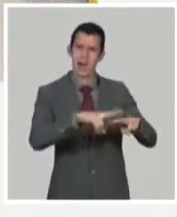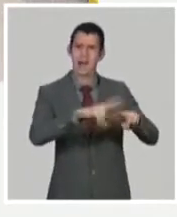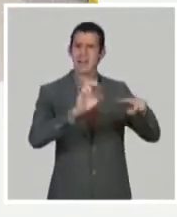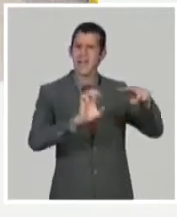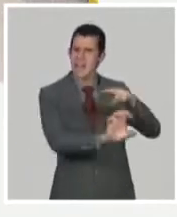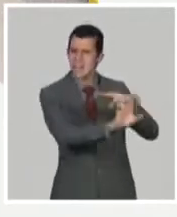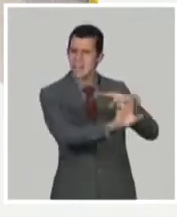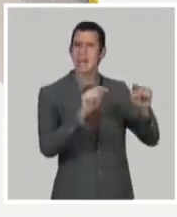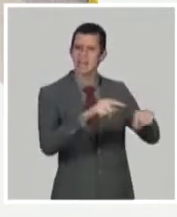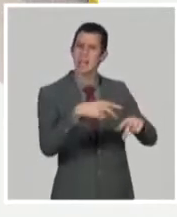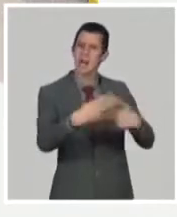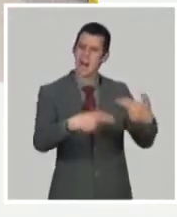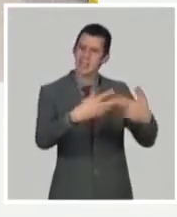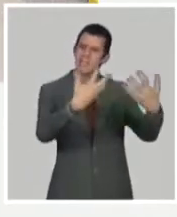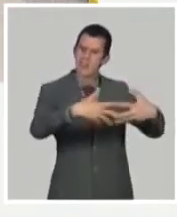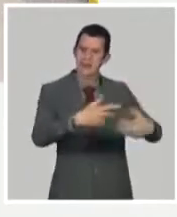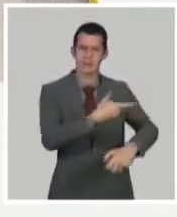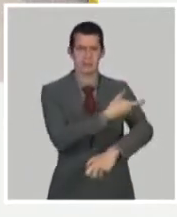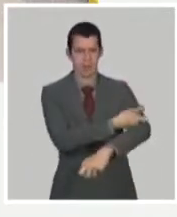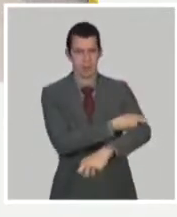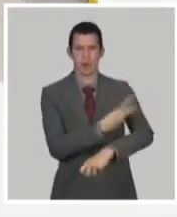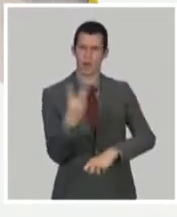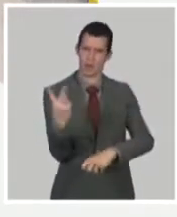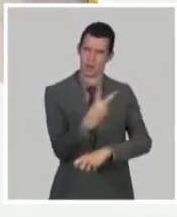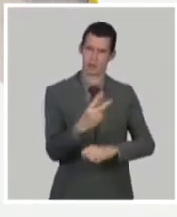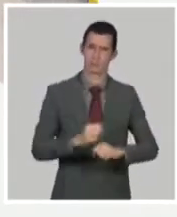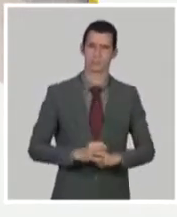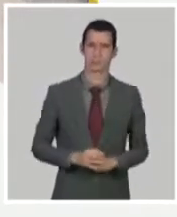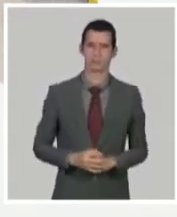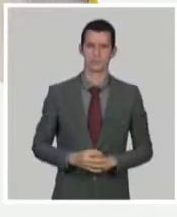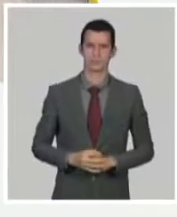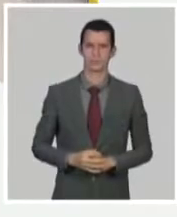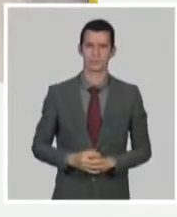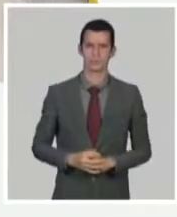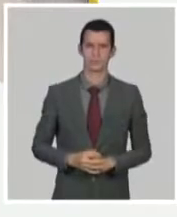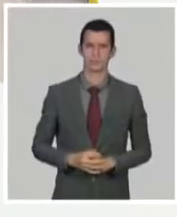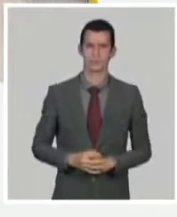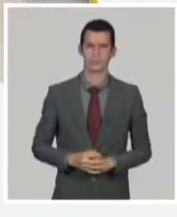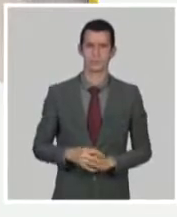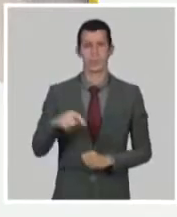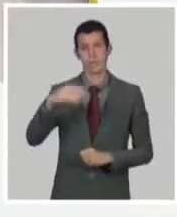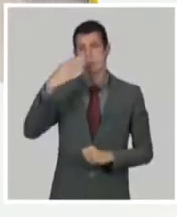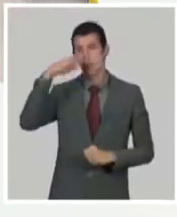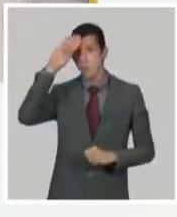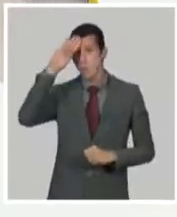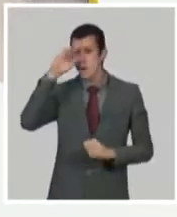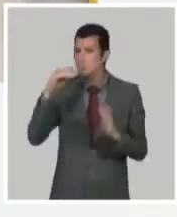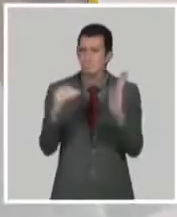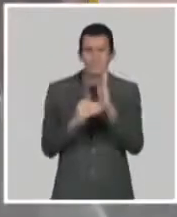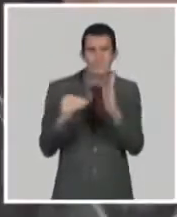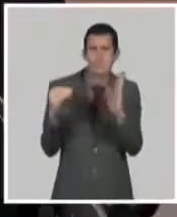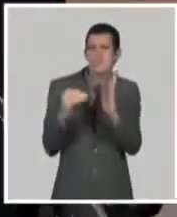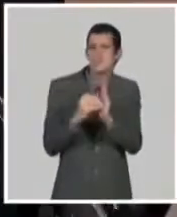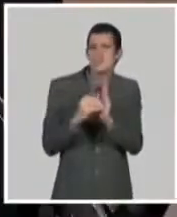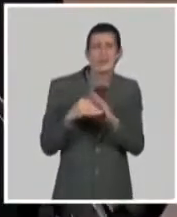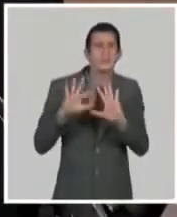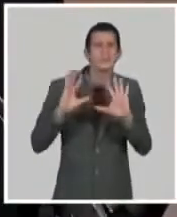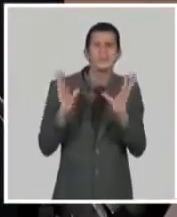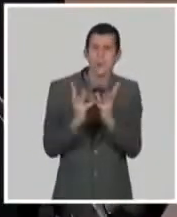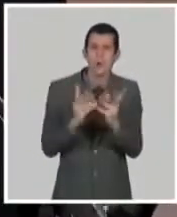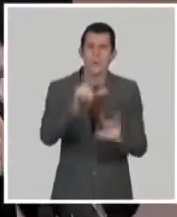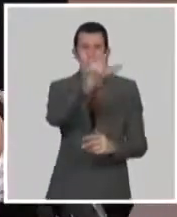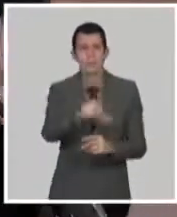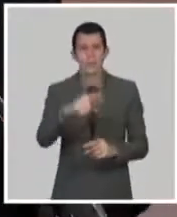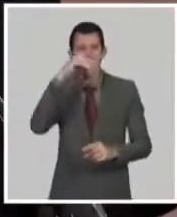vacunan al nacer con esta vacuna, que es producida en Cuba en nuestras instalaciones. ¿Millones de dosis se han hecho la vacuna? Millones de dosis, toda la población menor de 28